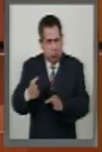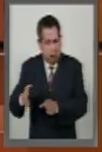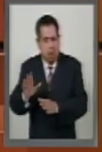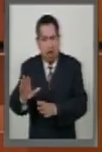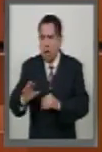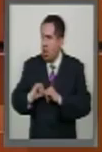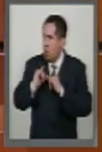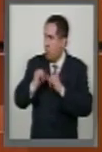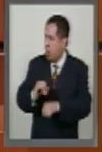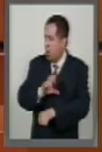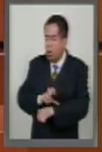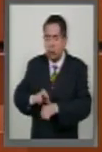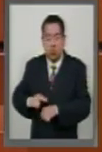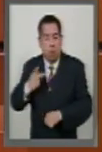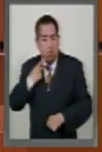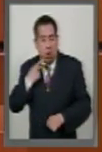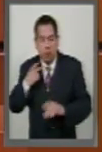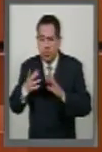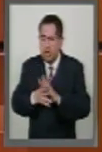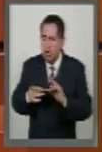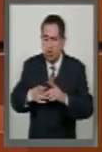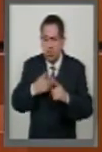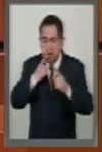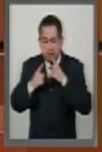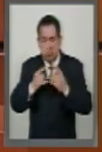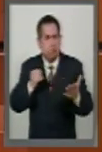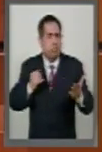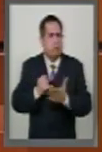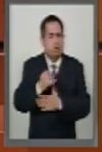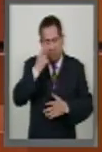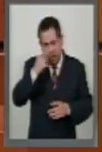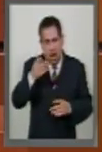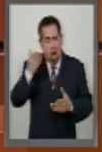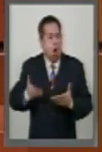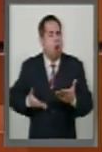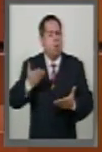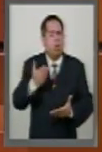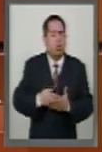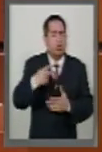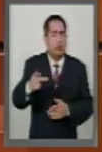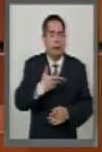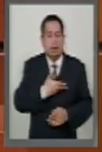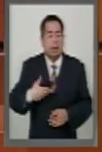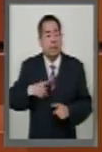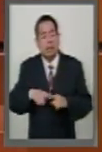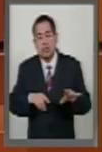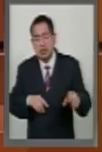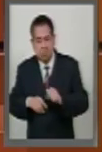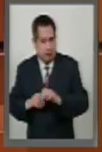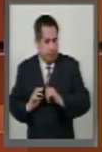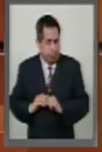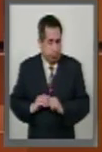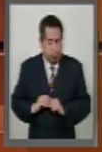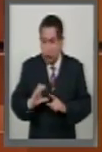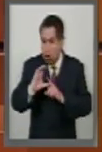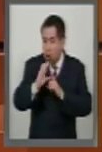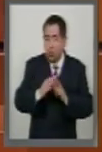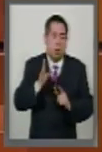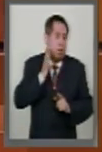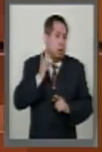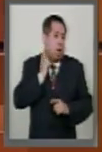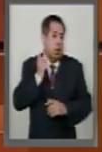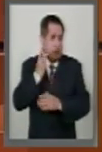de Coordinación Política podrá hacer la designación a propuesta de su presidente. La comisión permanente